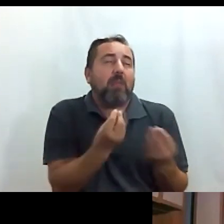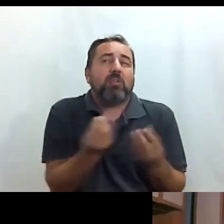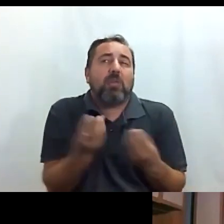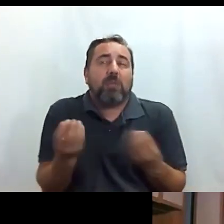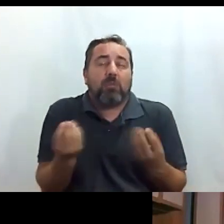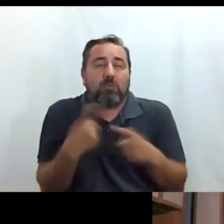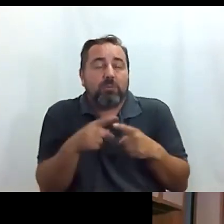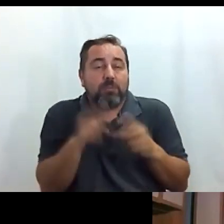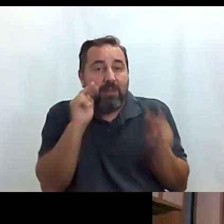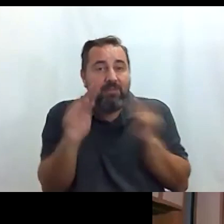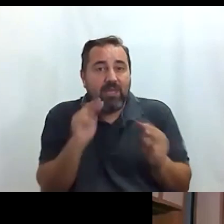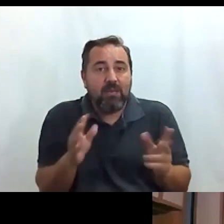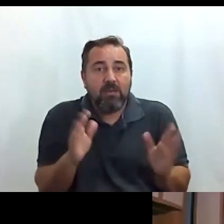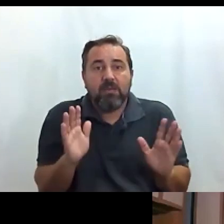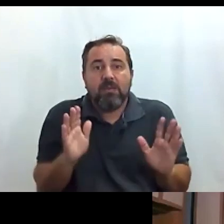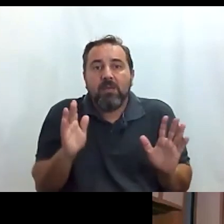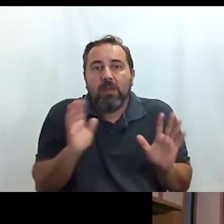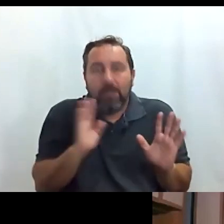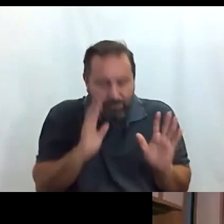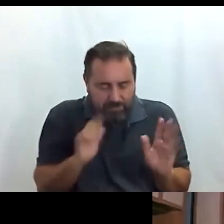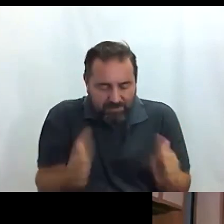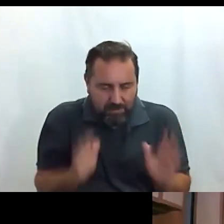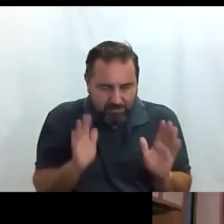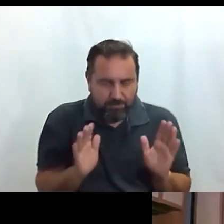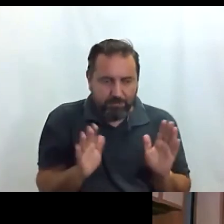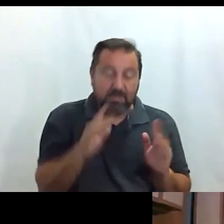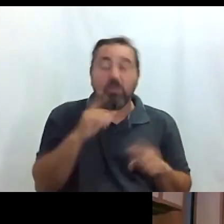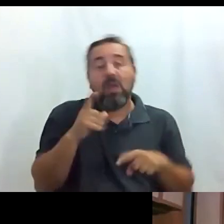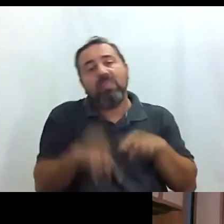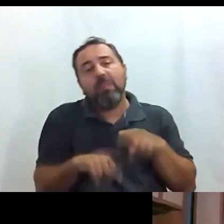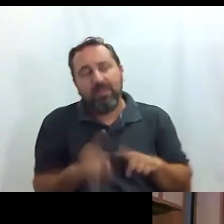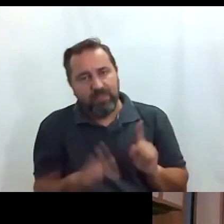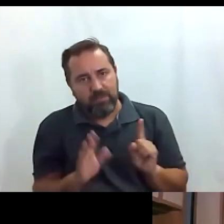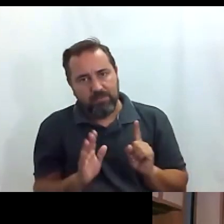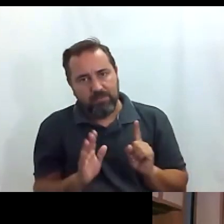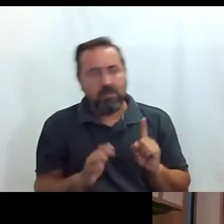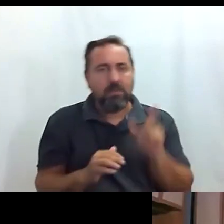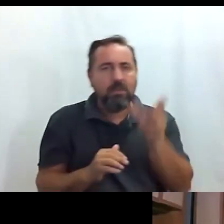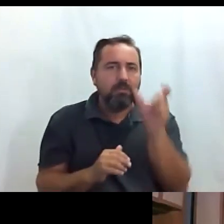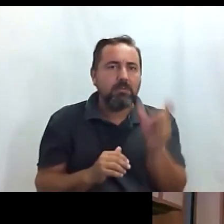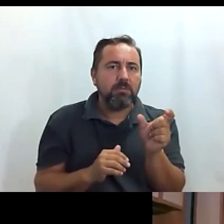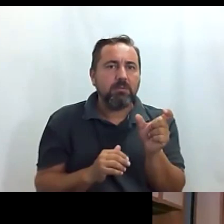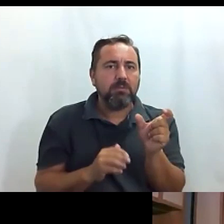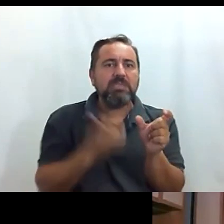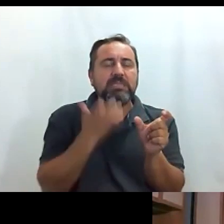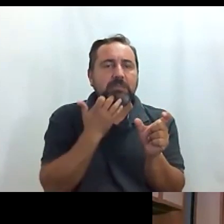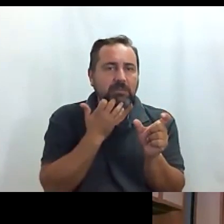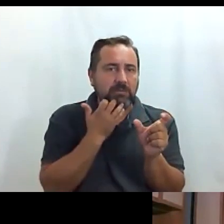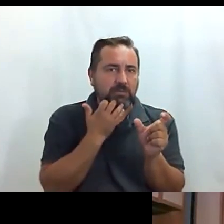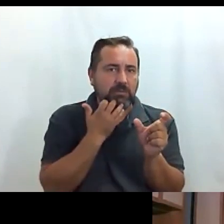por ver para empezar depende si vais personas solo bueno o sea si vais